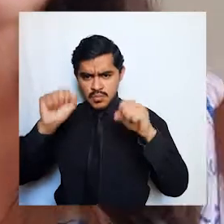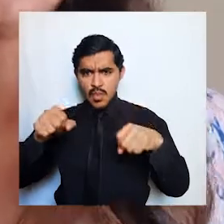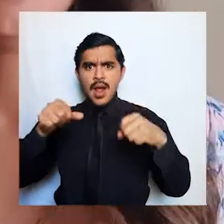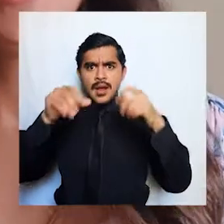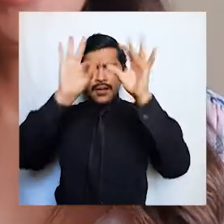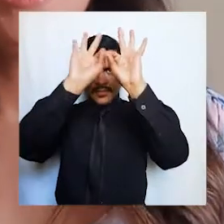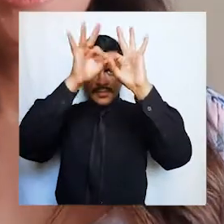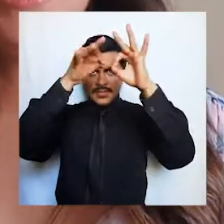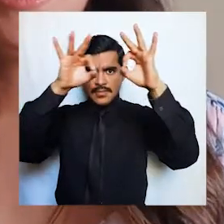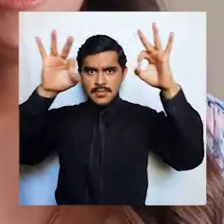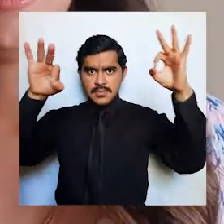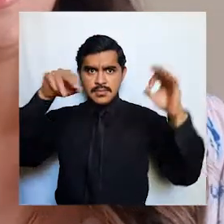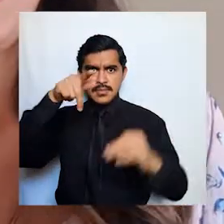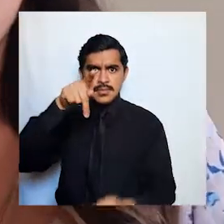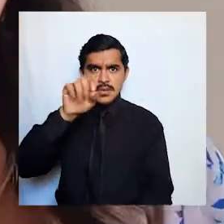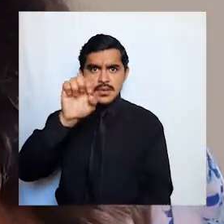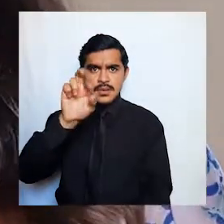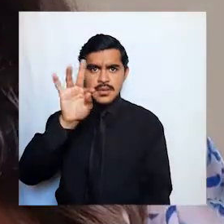perfil